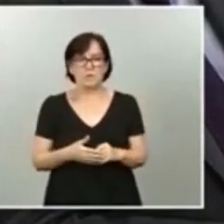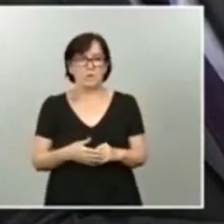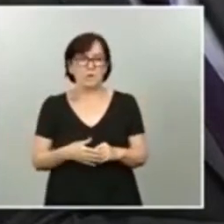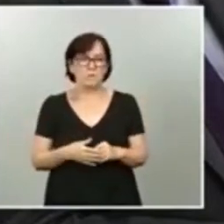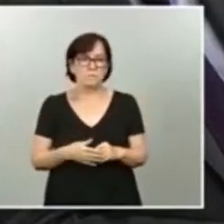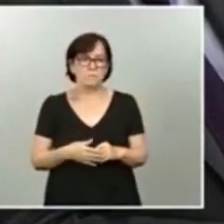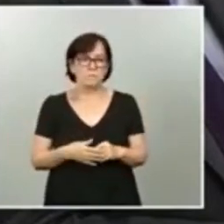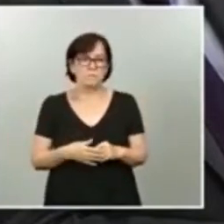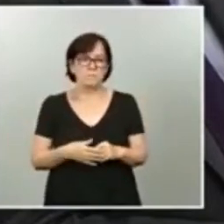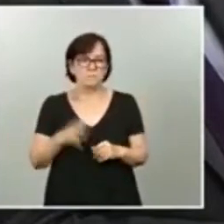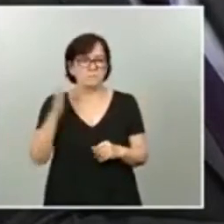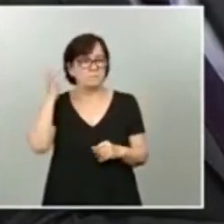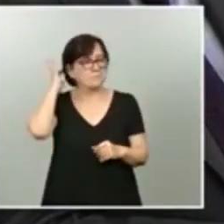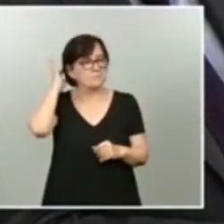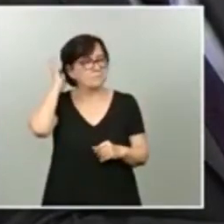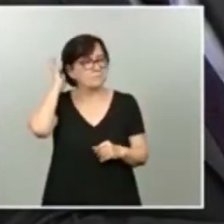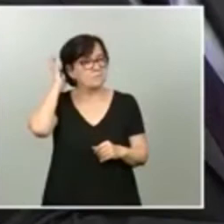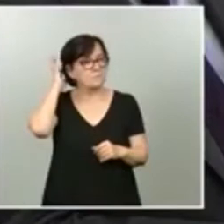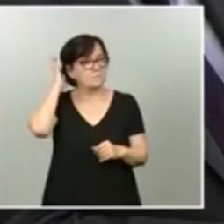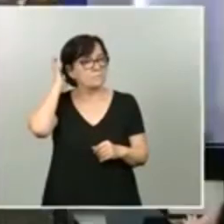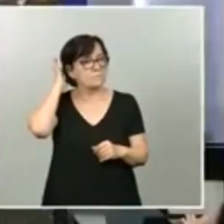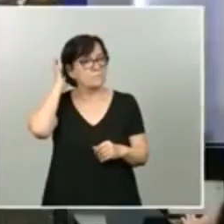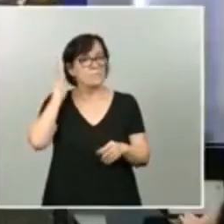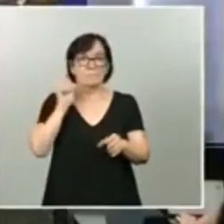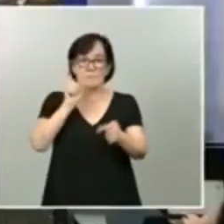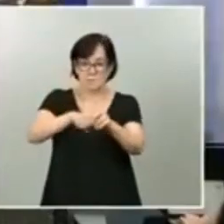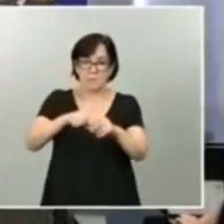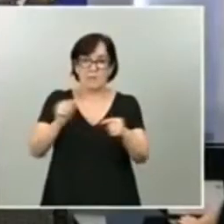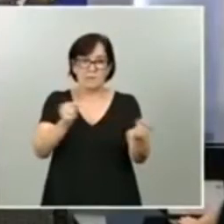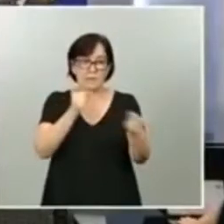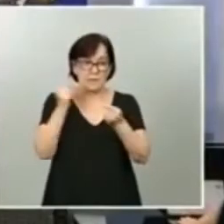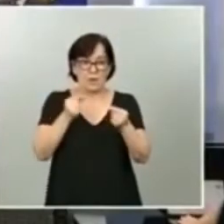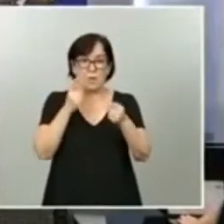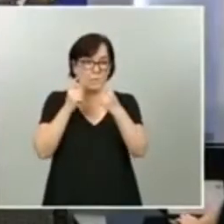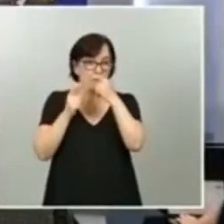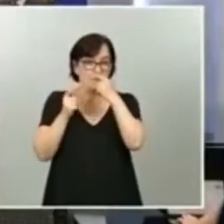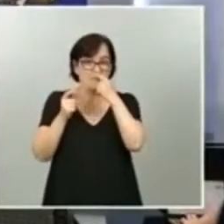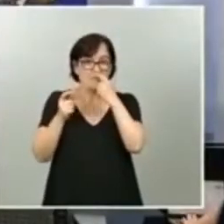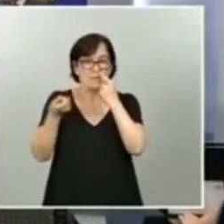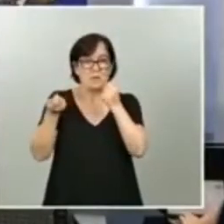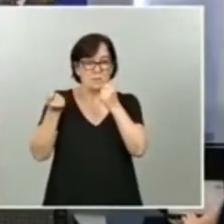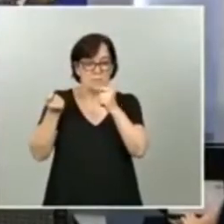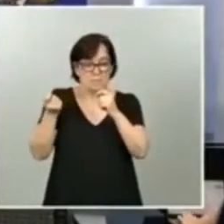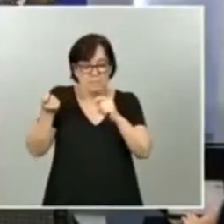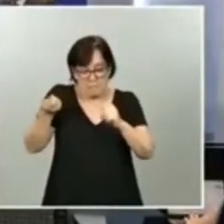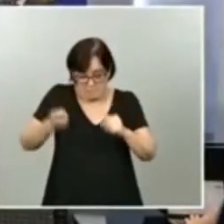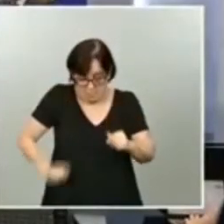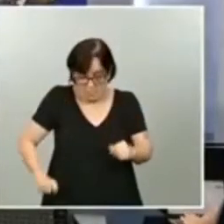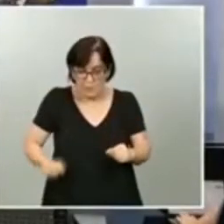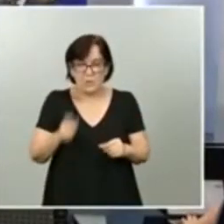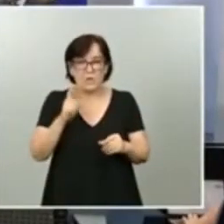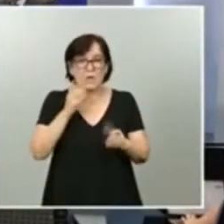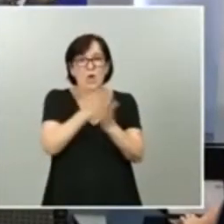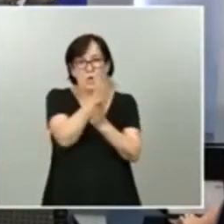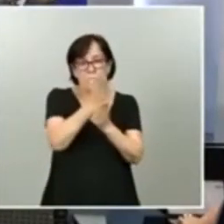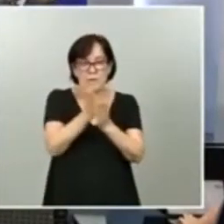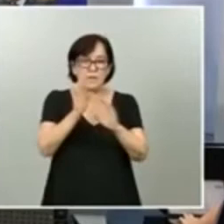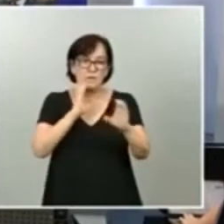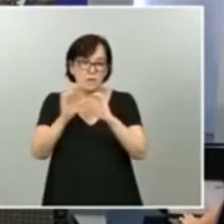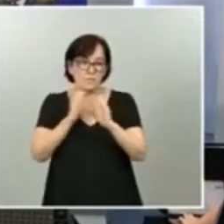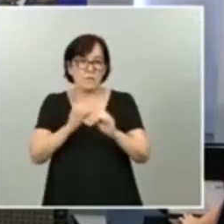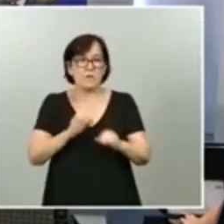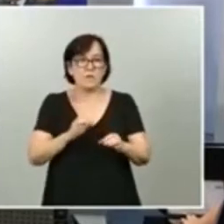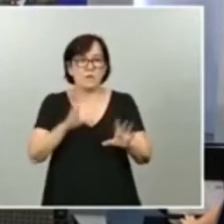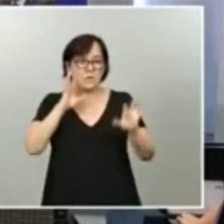de participar en los debates, y ahí los profesionales de los medios de comunicación, algunos lógicamente la